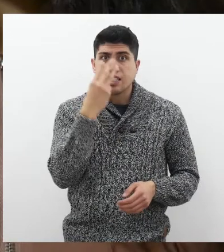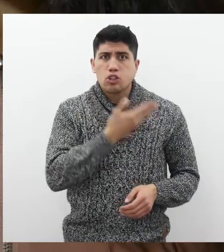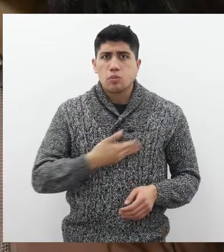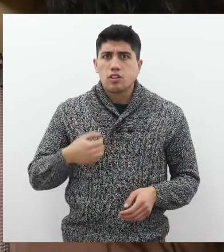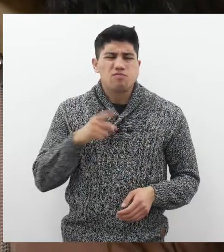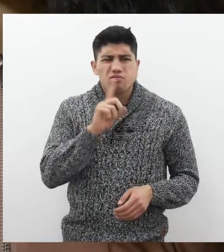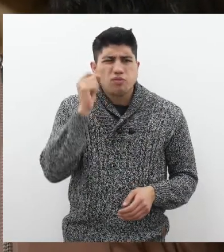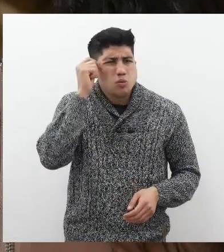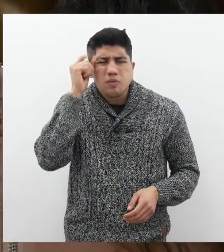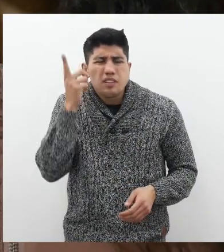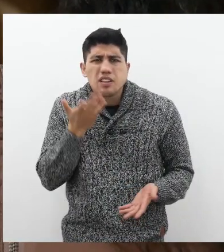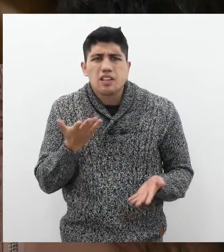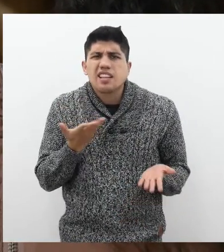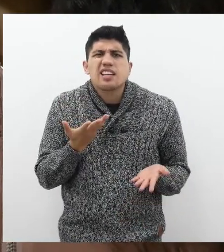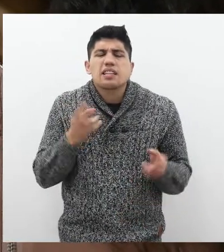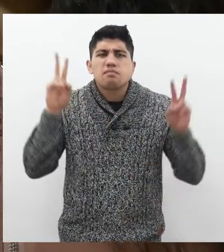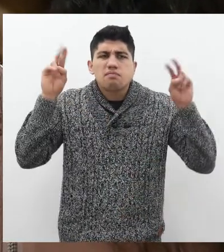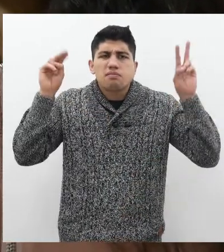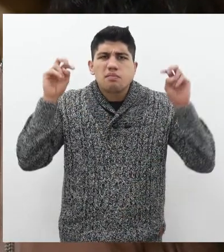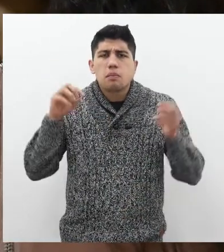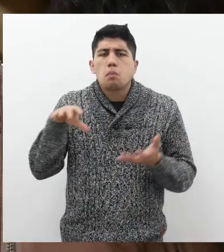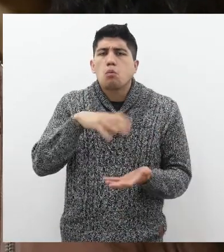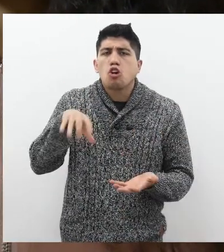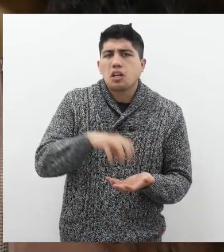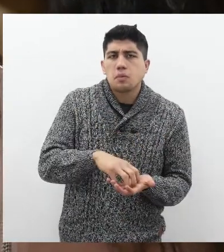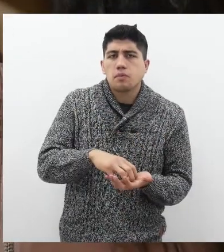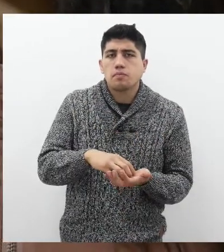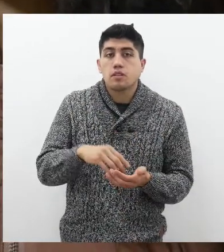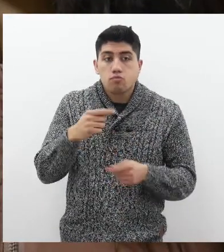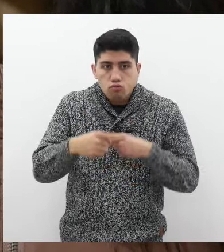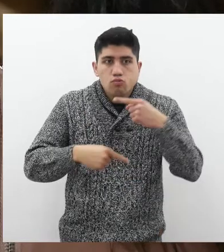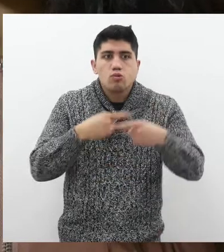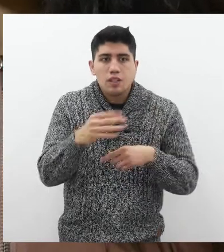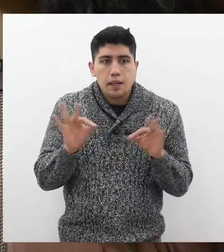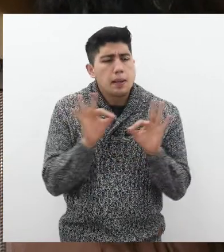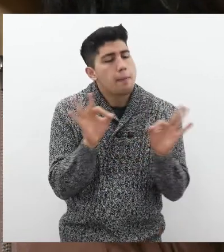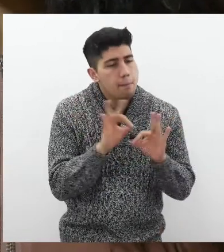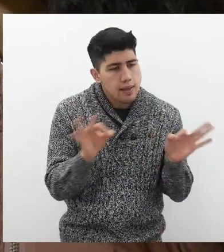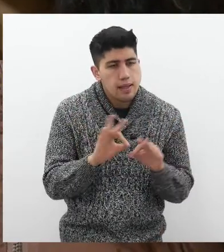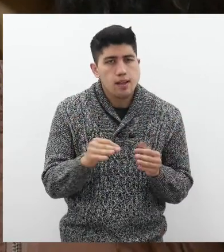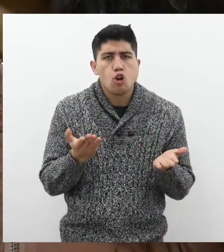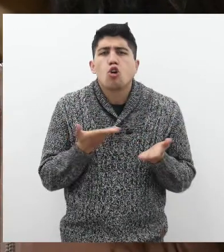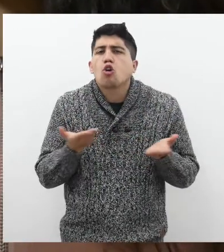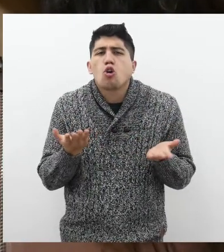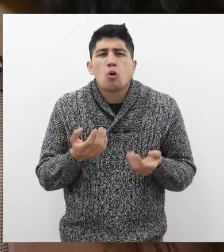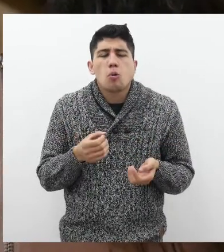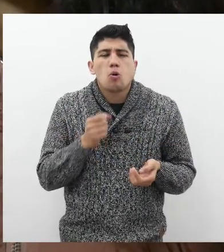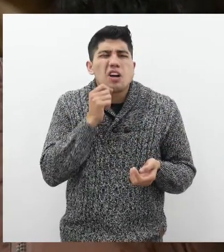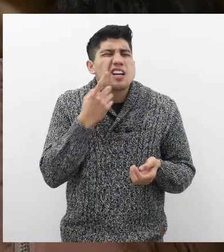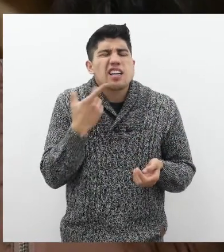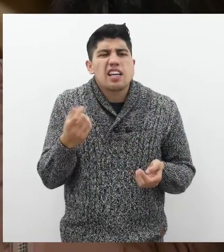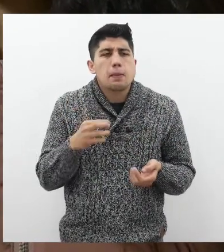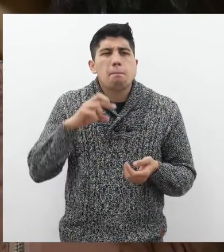Yo cuando estuve en tercer año medio, yo no entendía muy bien de qué se trataba este programa, así que mediante cómo nos fueron explicando,